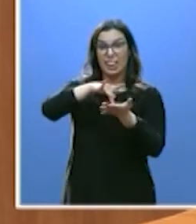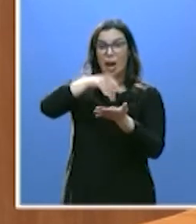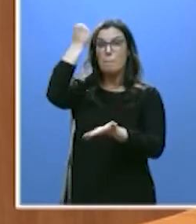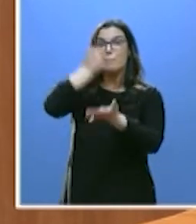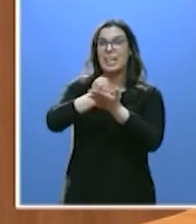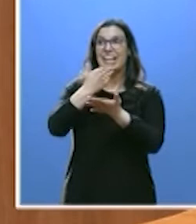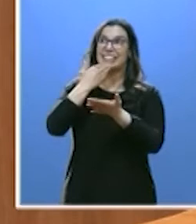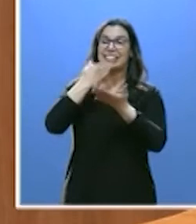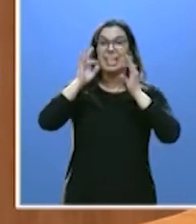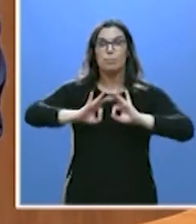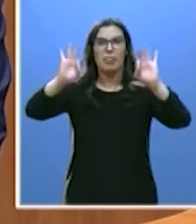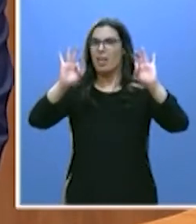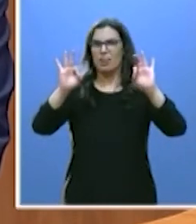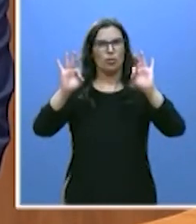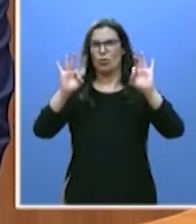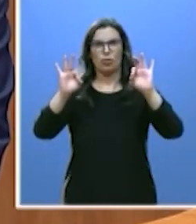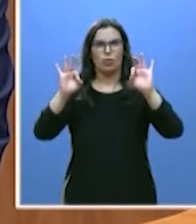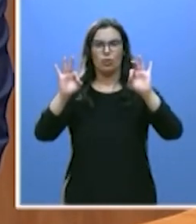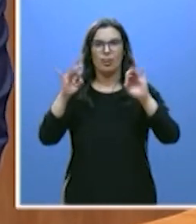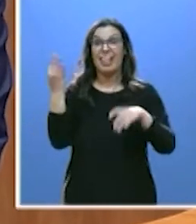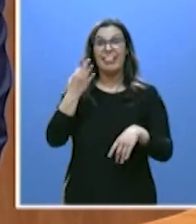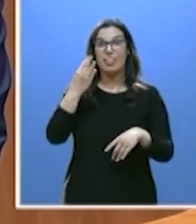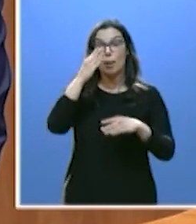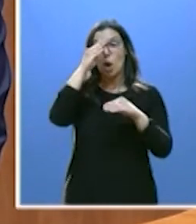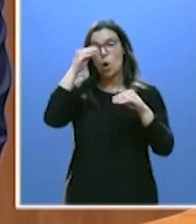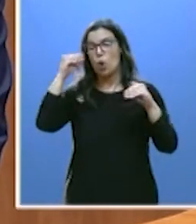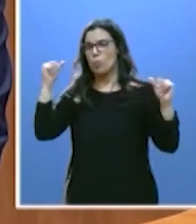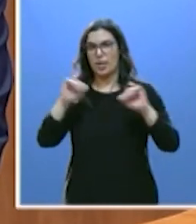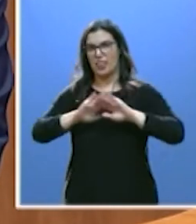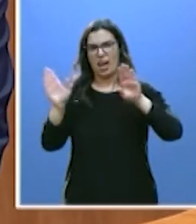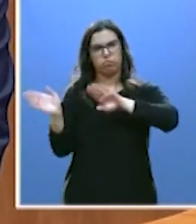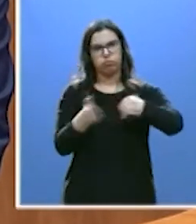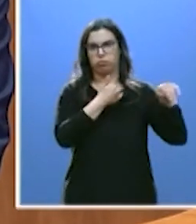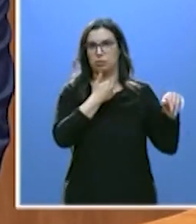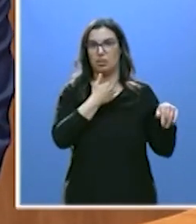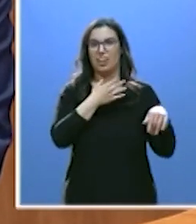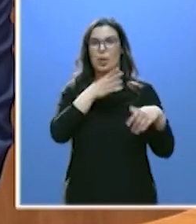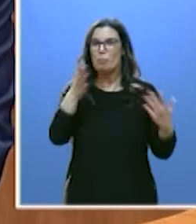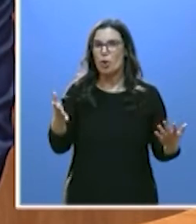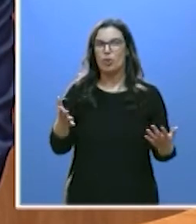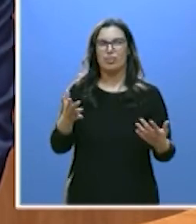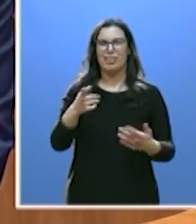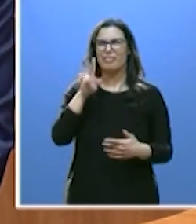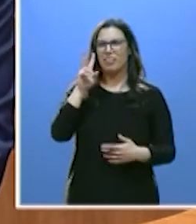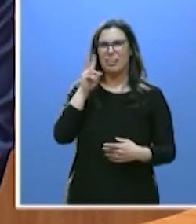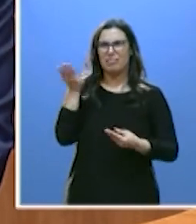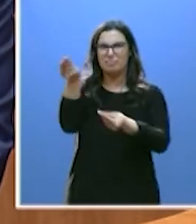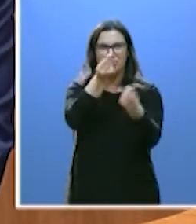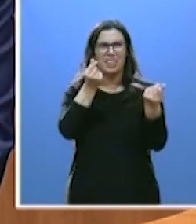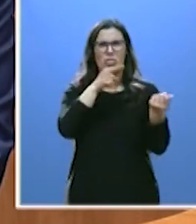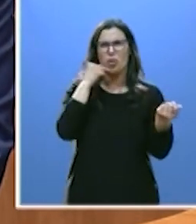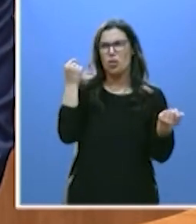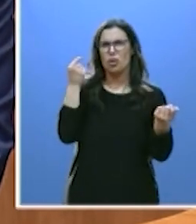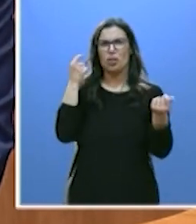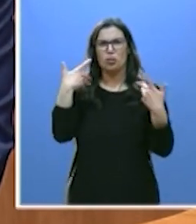especial. Debería olvidarse por todos, ya que entre tanto dolor, sufrimiento y esfuerzo,